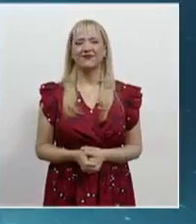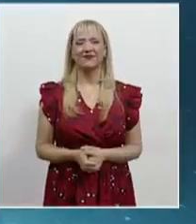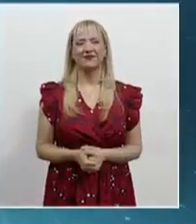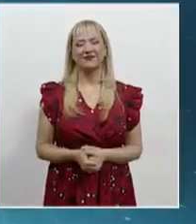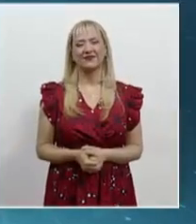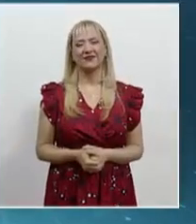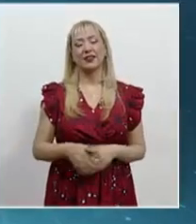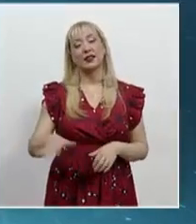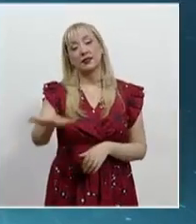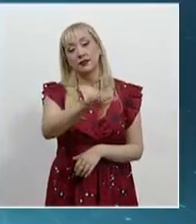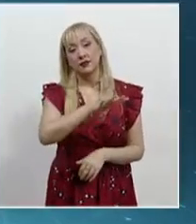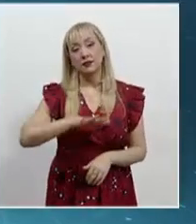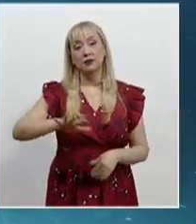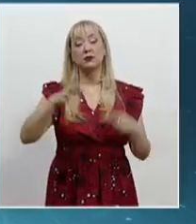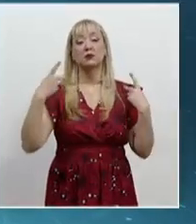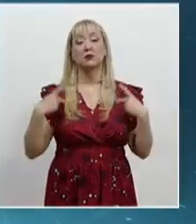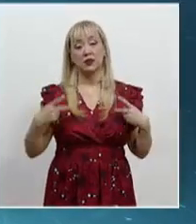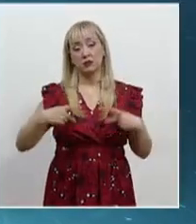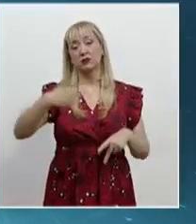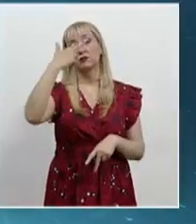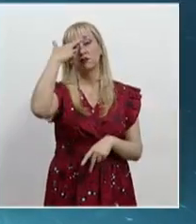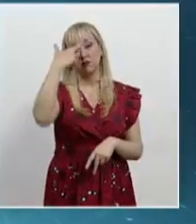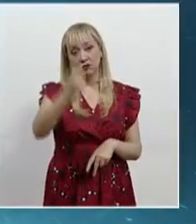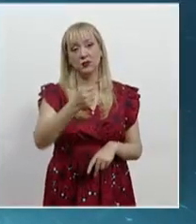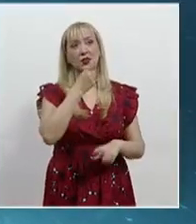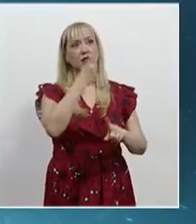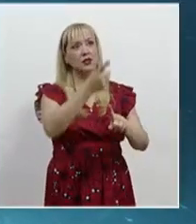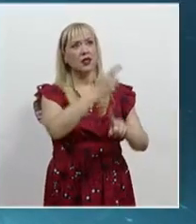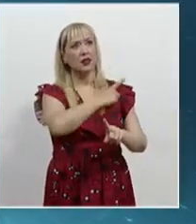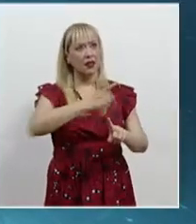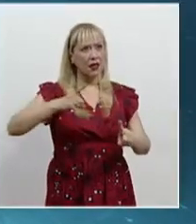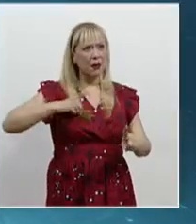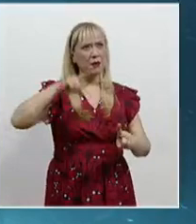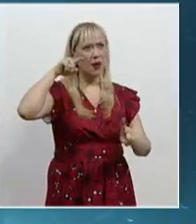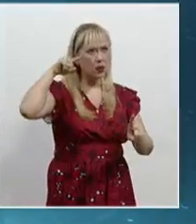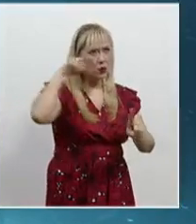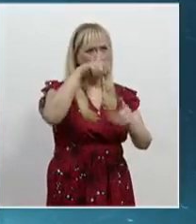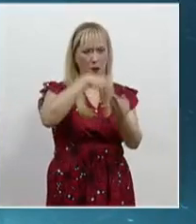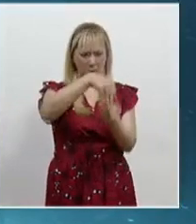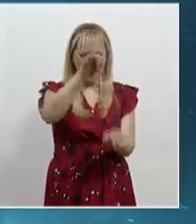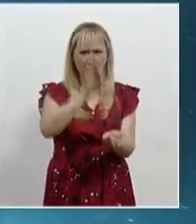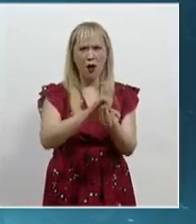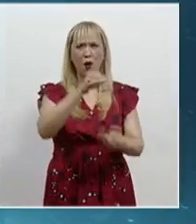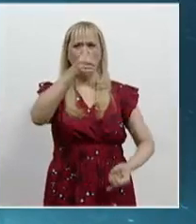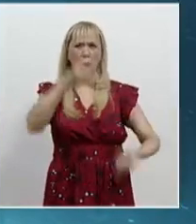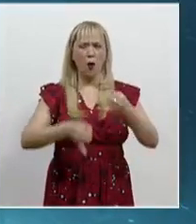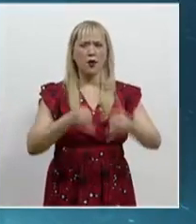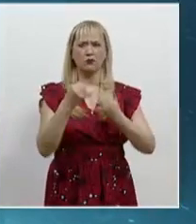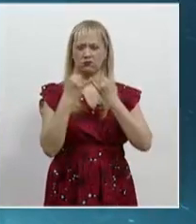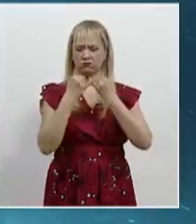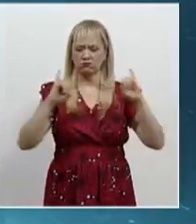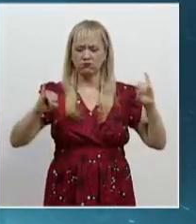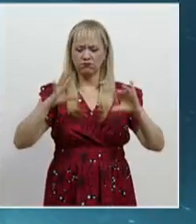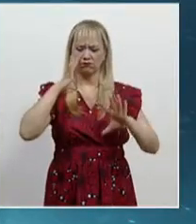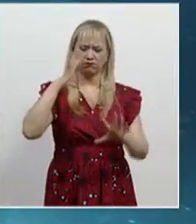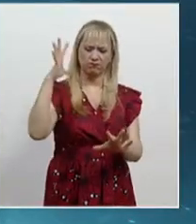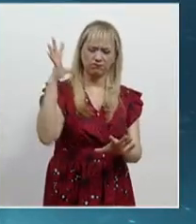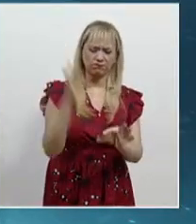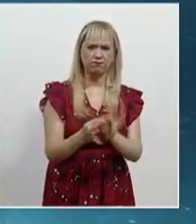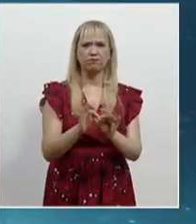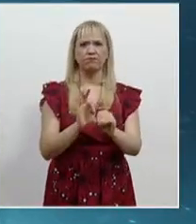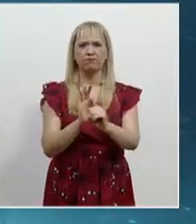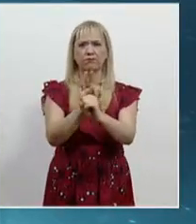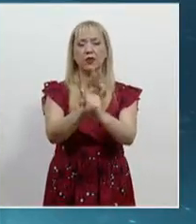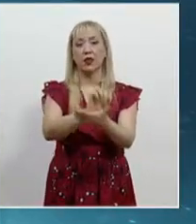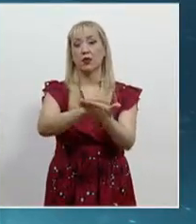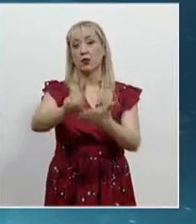La sociedad reclama jueces valientes e independientes comprometidos con la defensa de sus derechos, aseguró el ministro